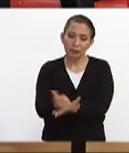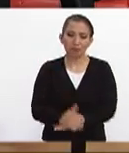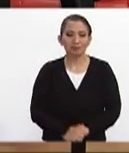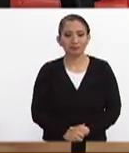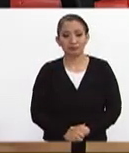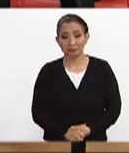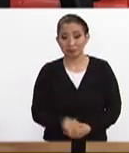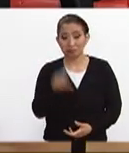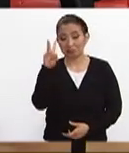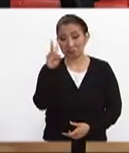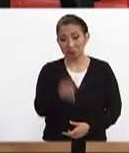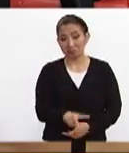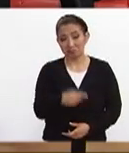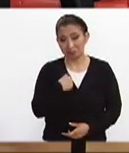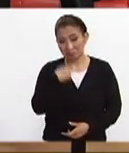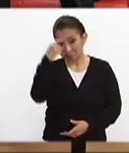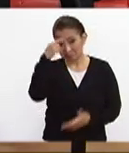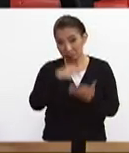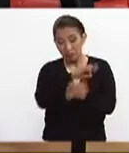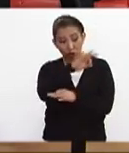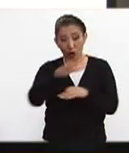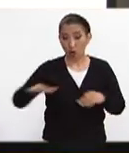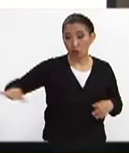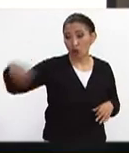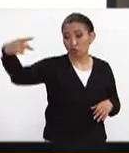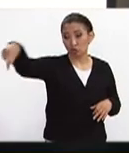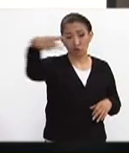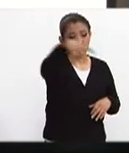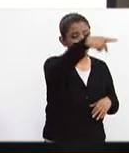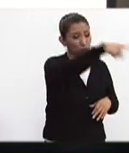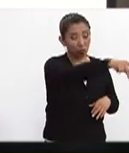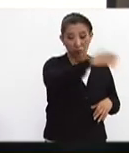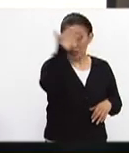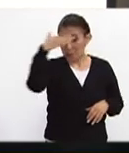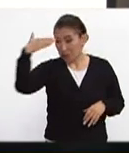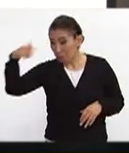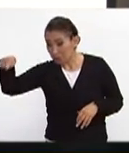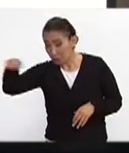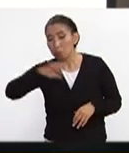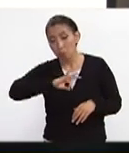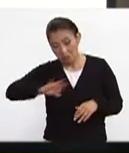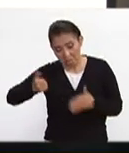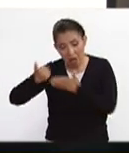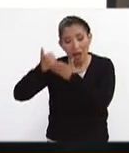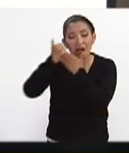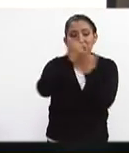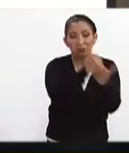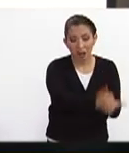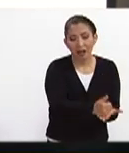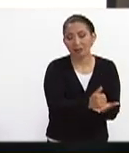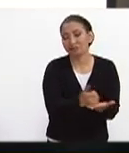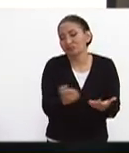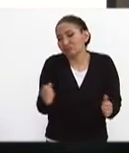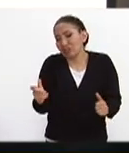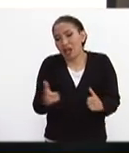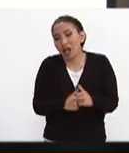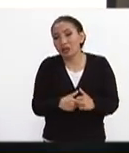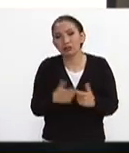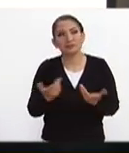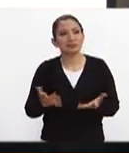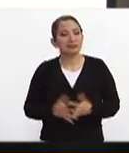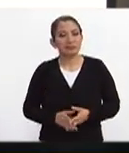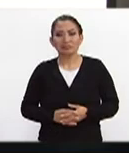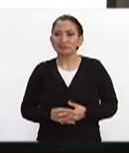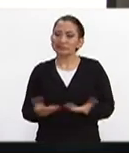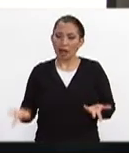es correcto yo creo que todos desde nuestra trinchera podemos aportar algo de manera